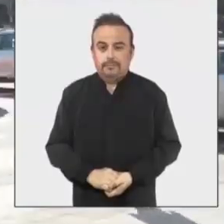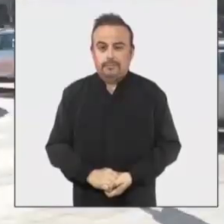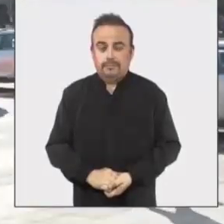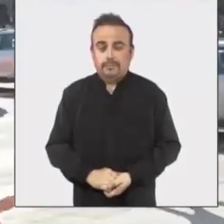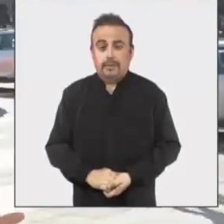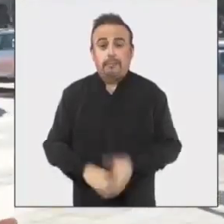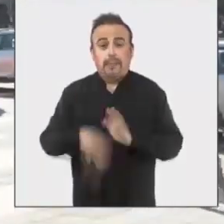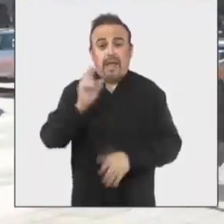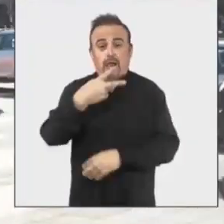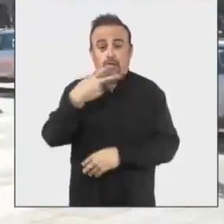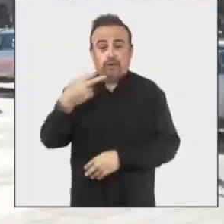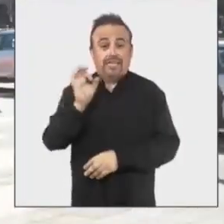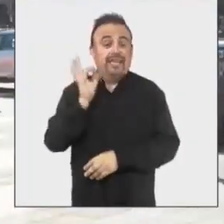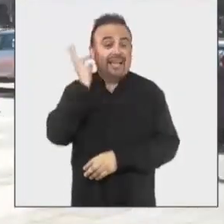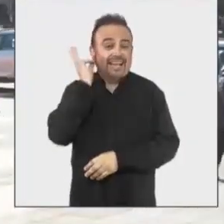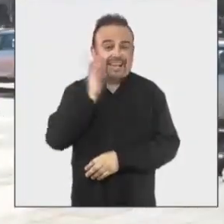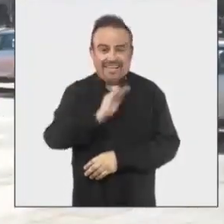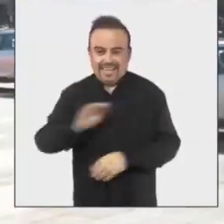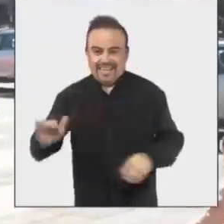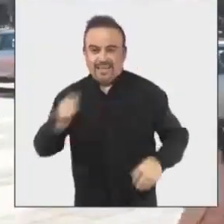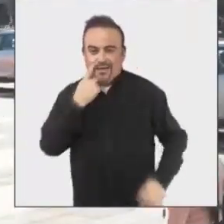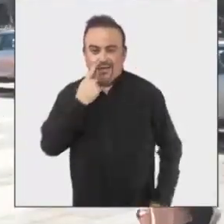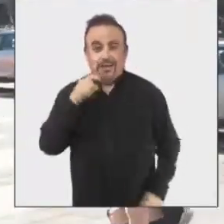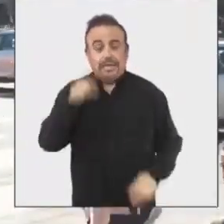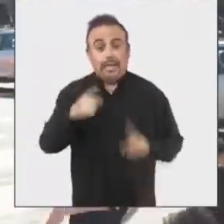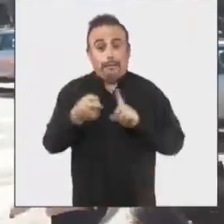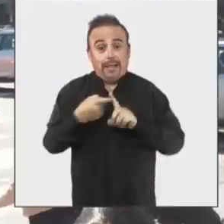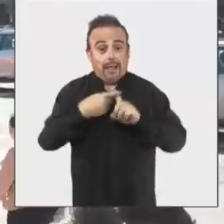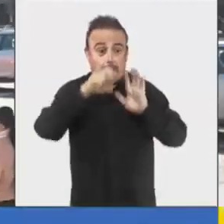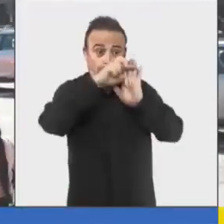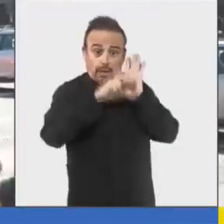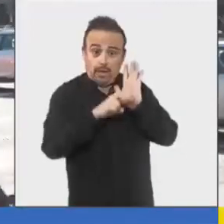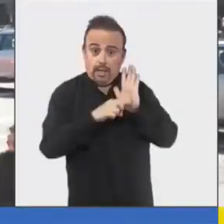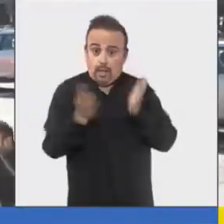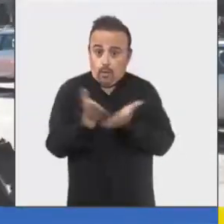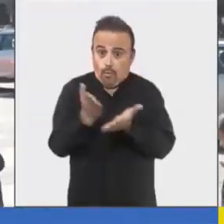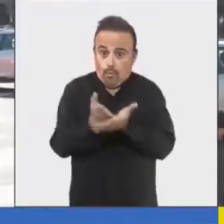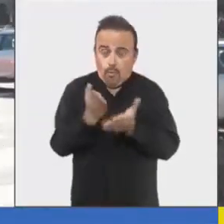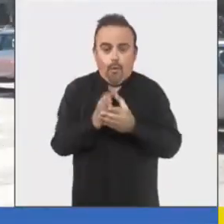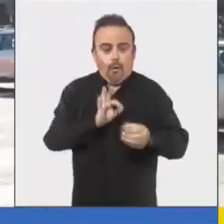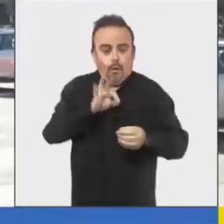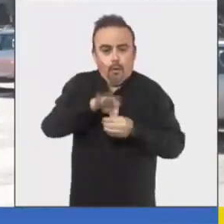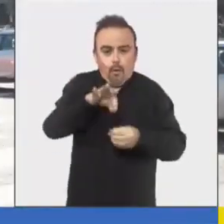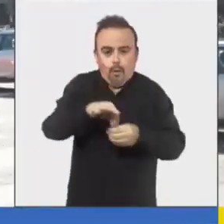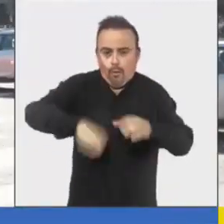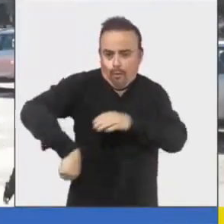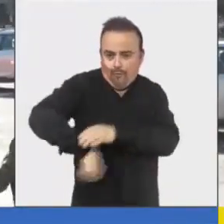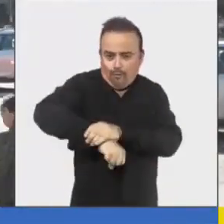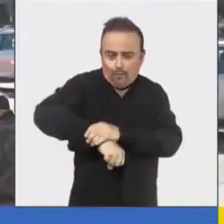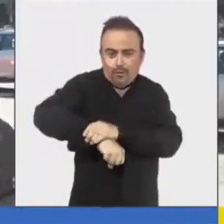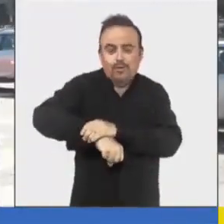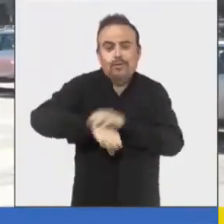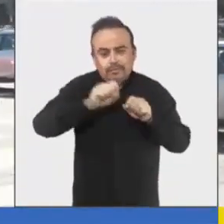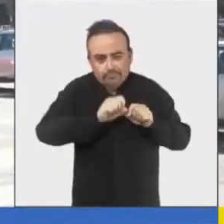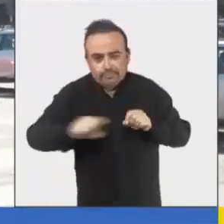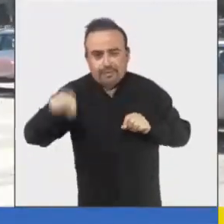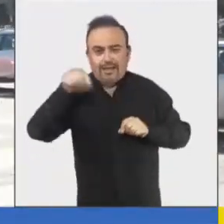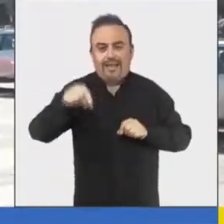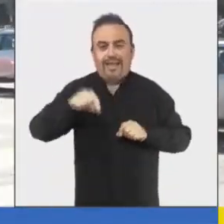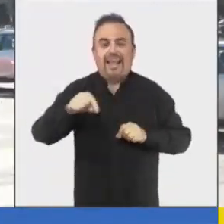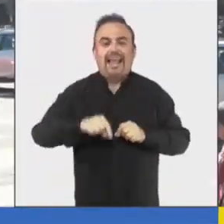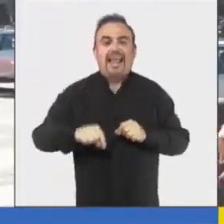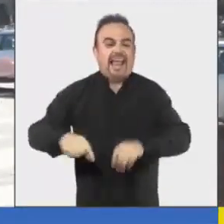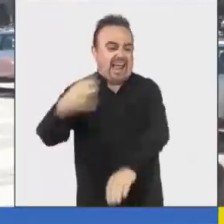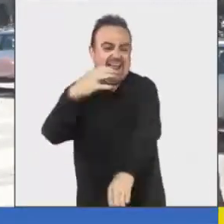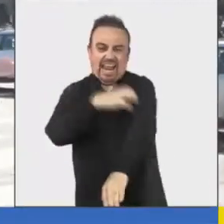Más de 200 niñas y niños participaron del proyecto Escuelas Semilleros del Fútbol Amateur para la región del